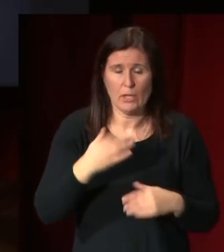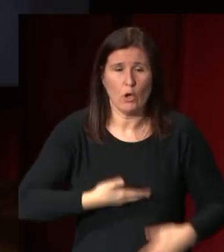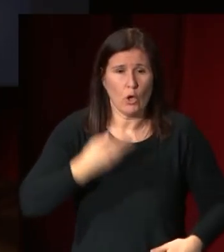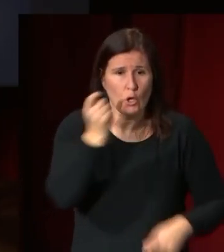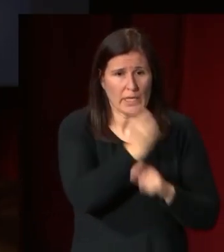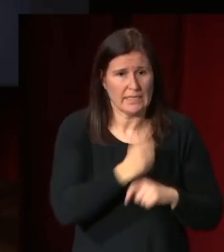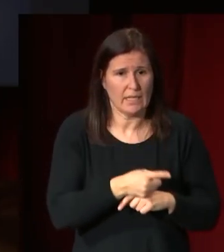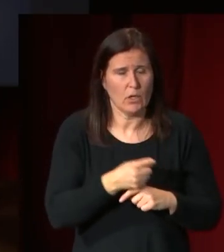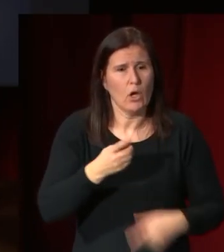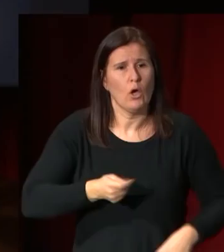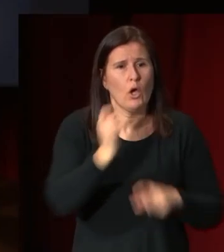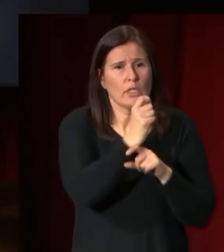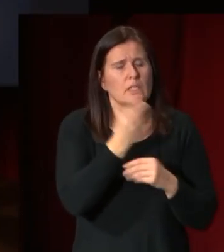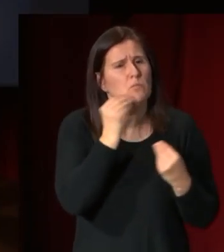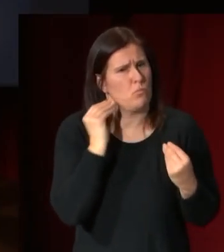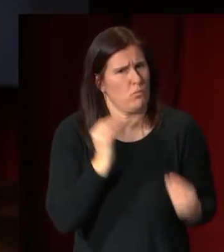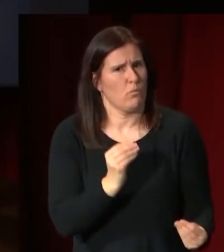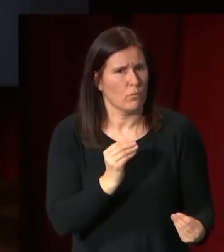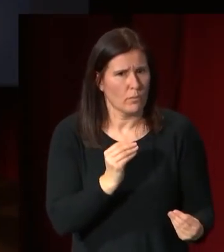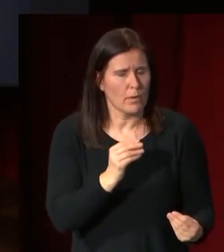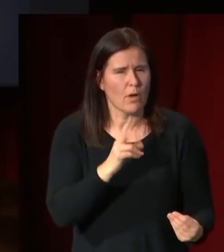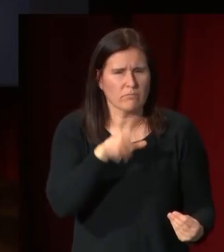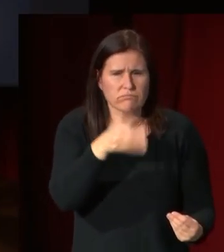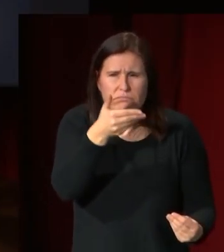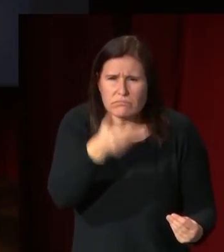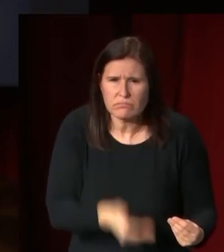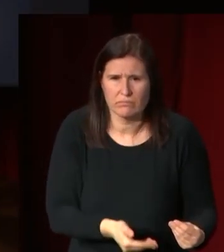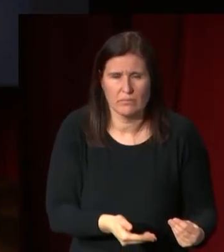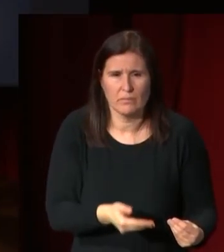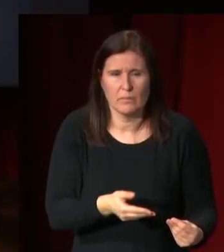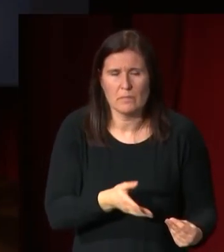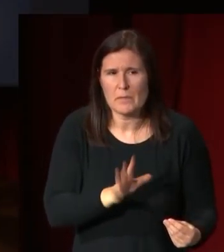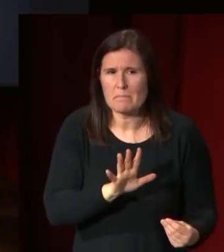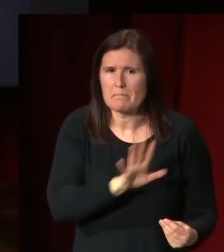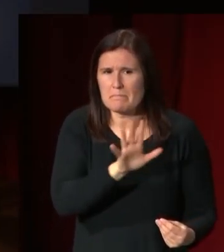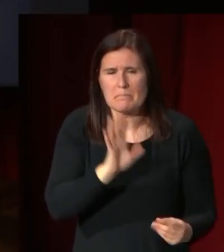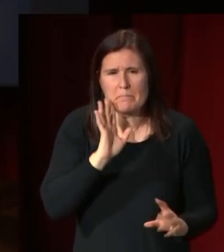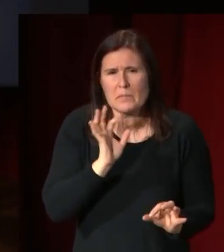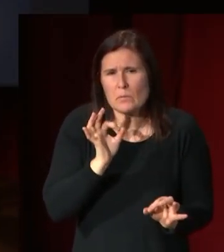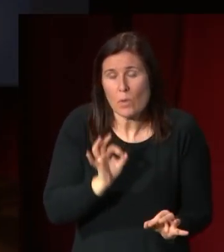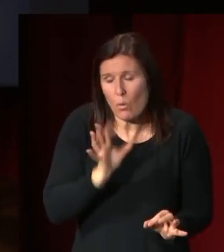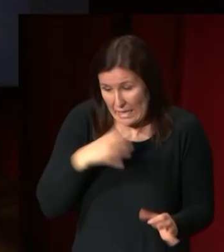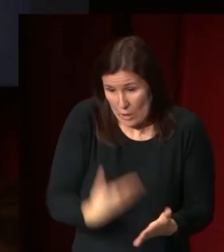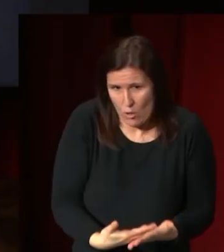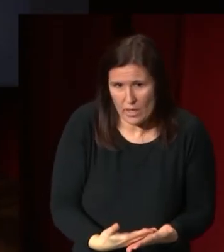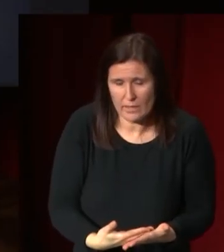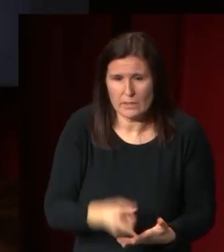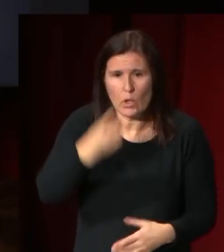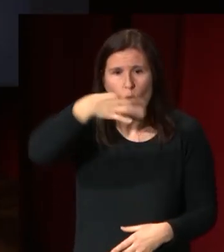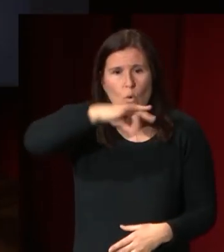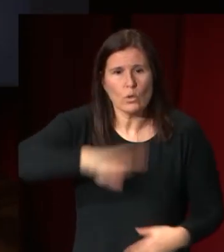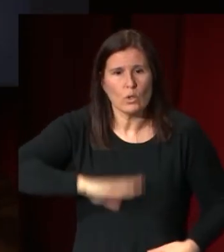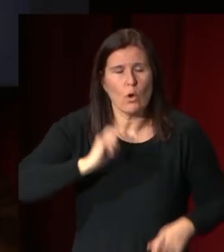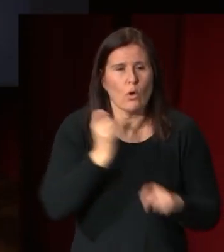además de ser un buen retrato para nosotros es muy importante porque seguramente o por lo menos hasta ahora es el único retrato